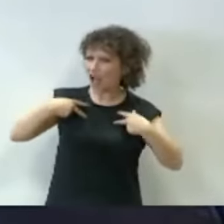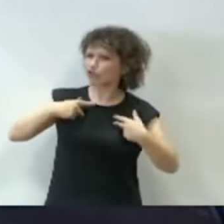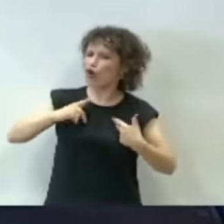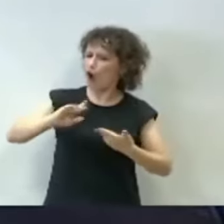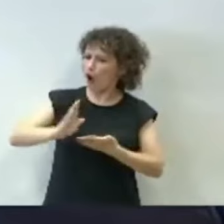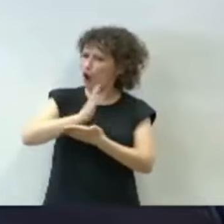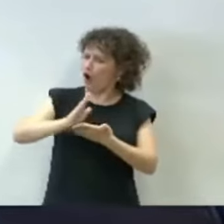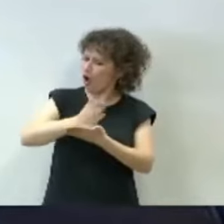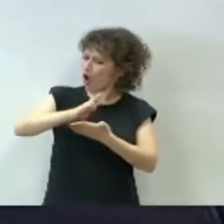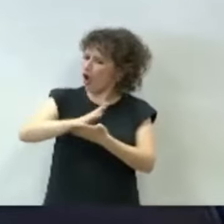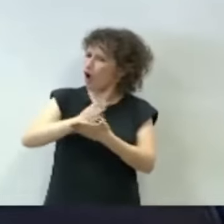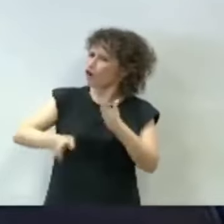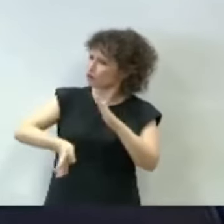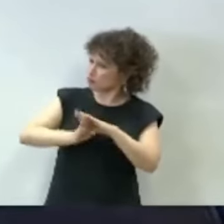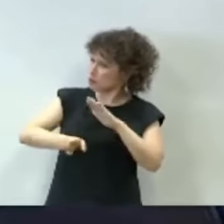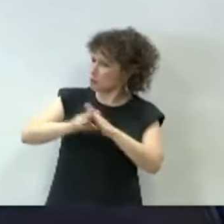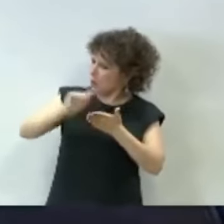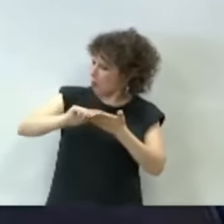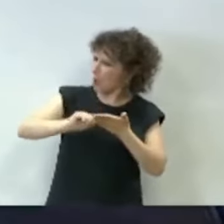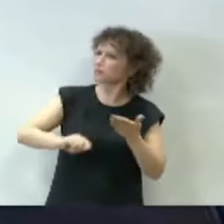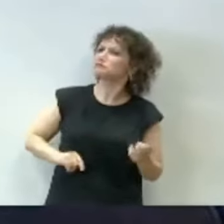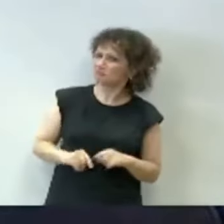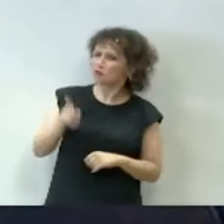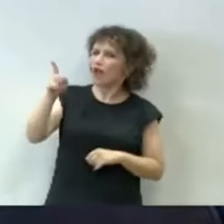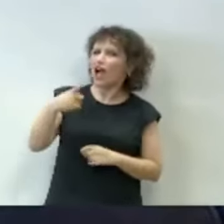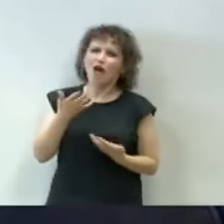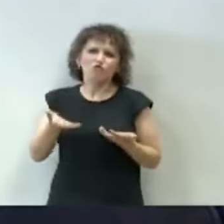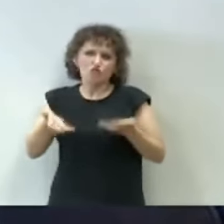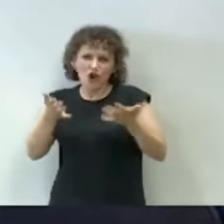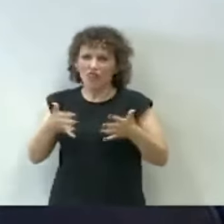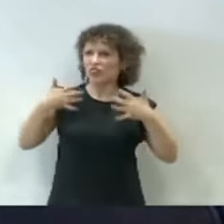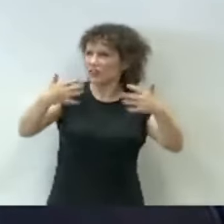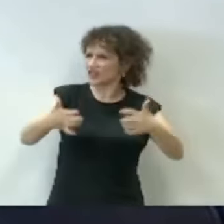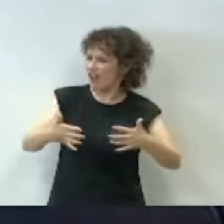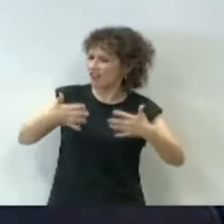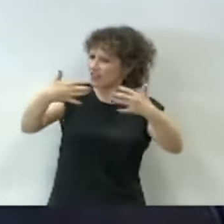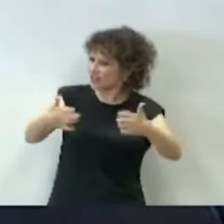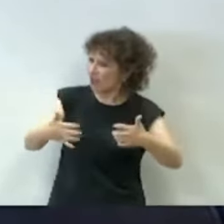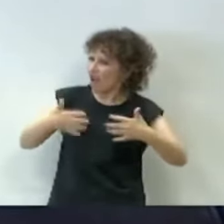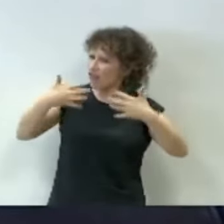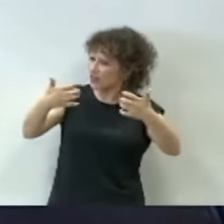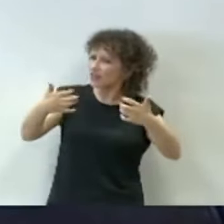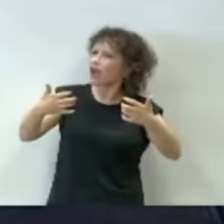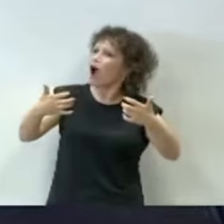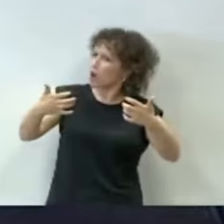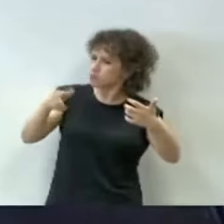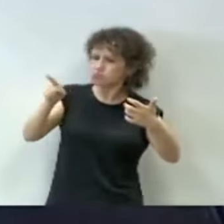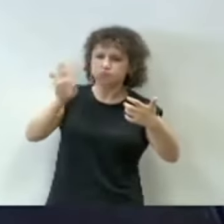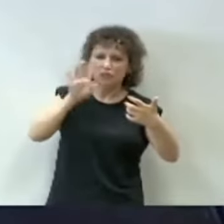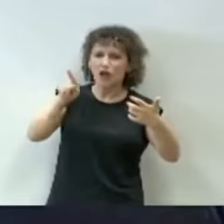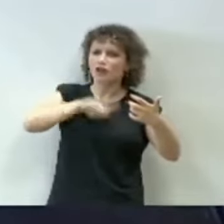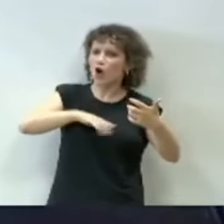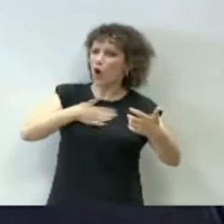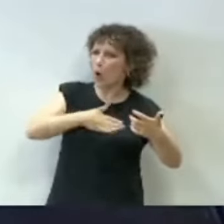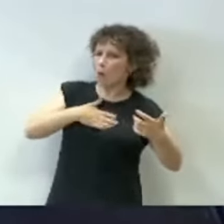siga usted así, usted que es tan partidario de las citas y que le gustan tanto, creo que está usted muy cómodo, considera un éxito esto